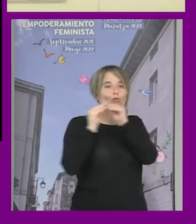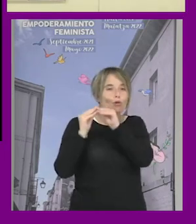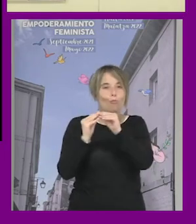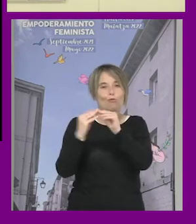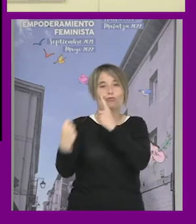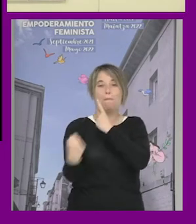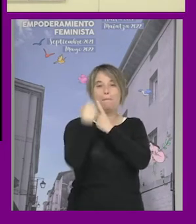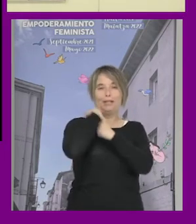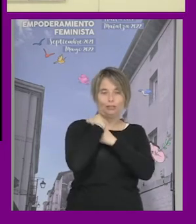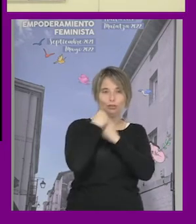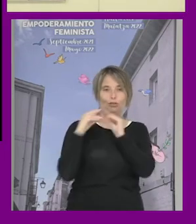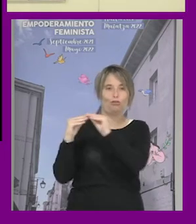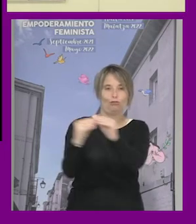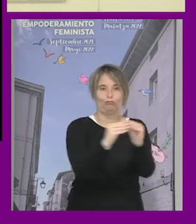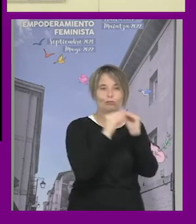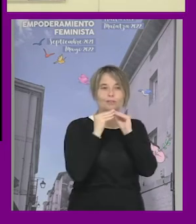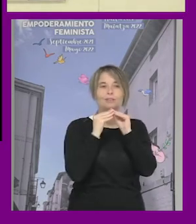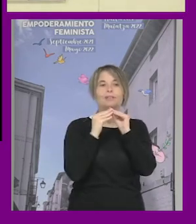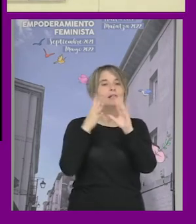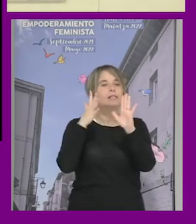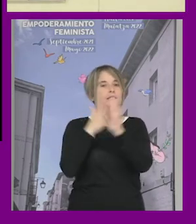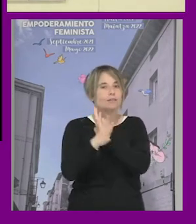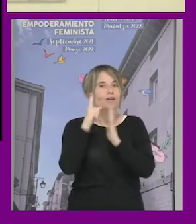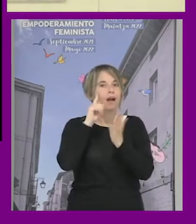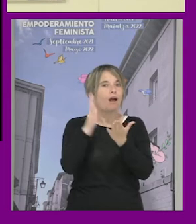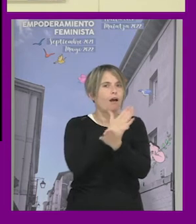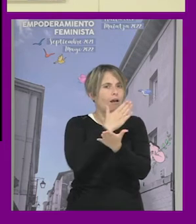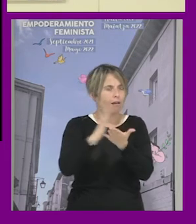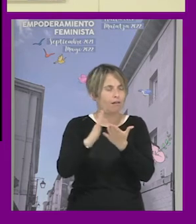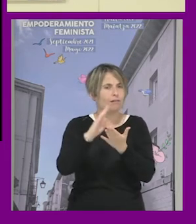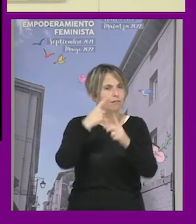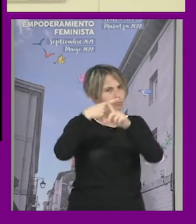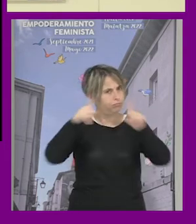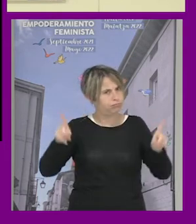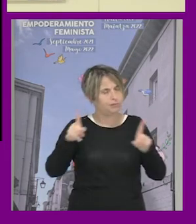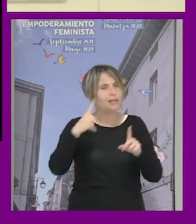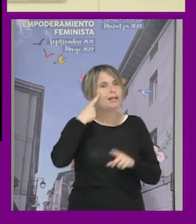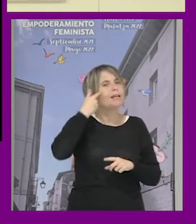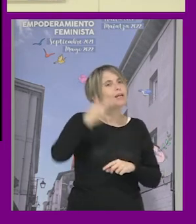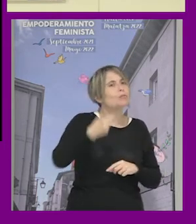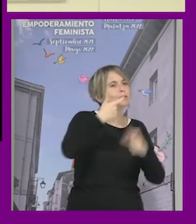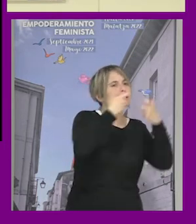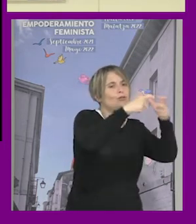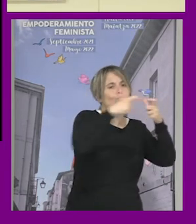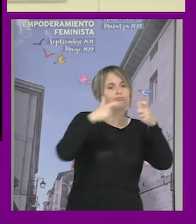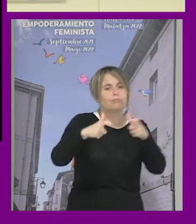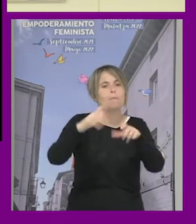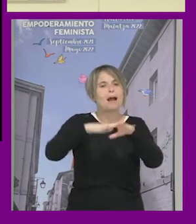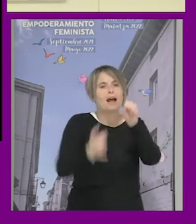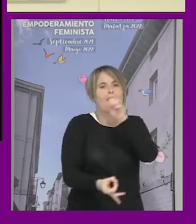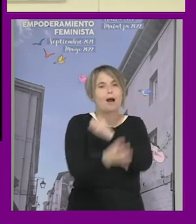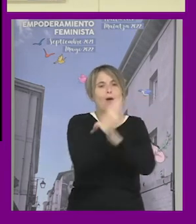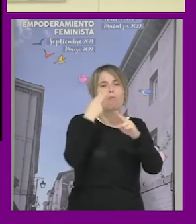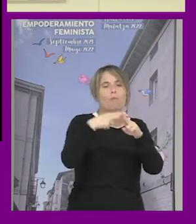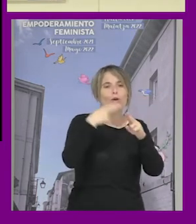opresión lo que no significa que no las distingamos es importante distinguirlas para hacer políticas públicas que no